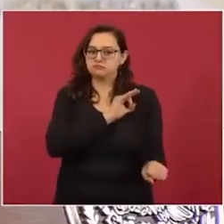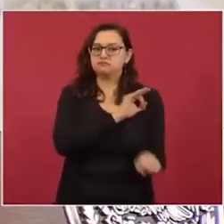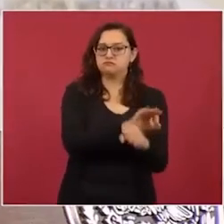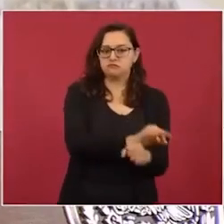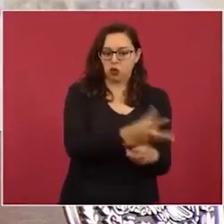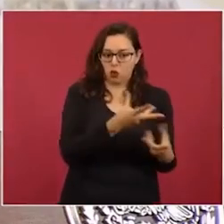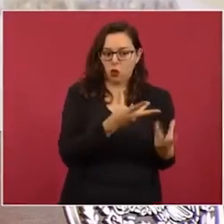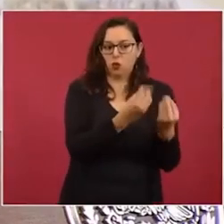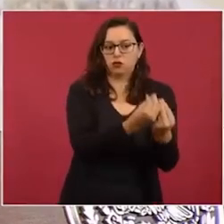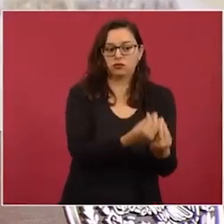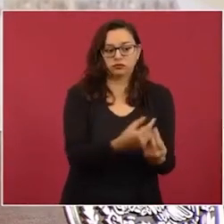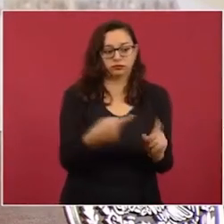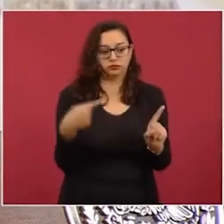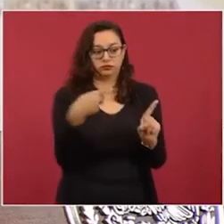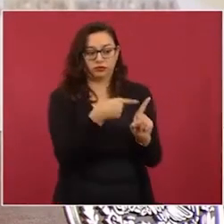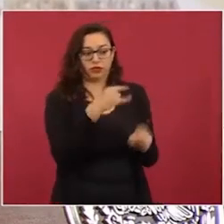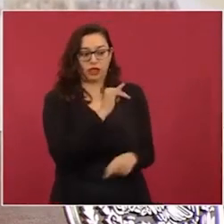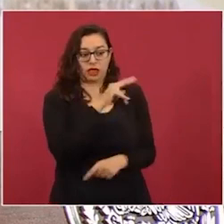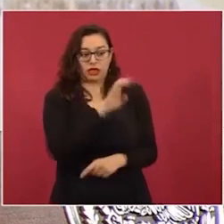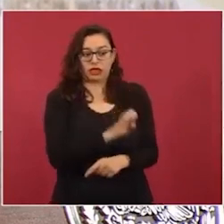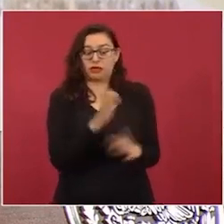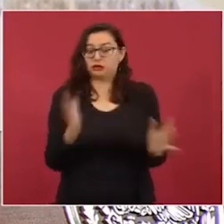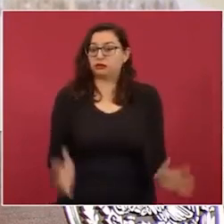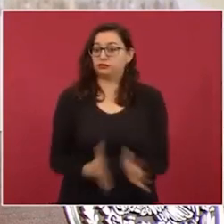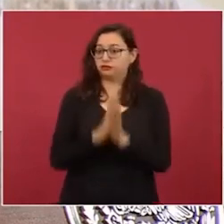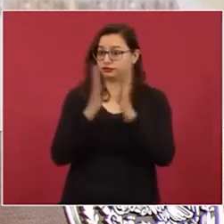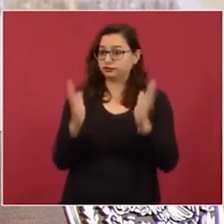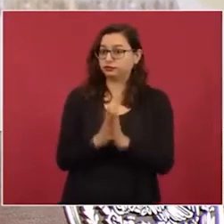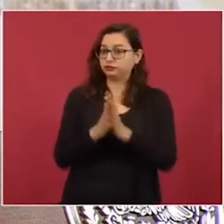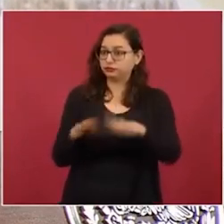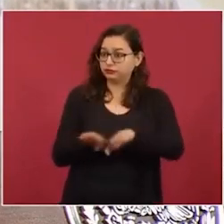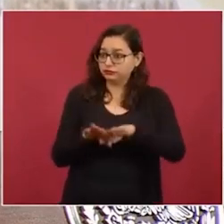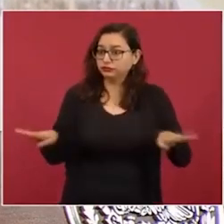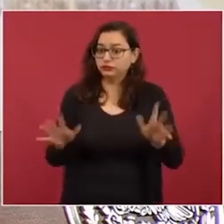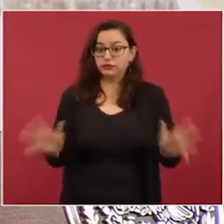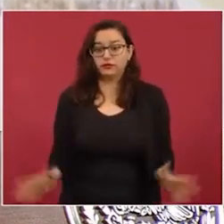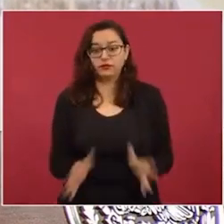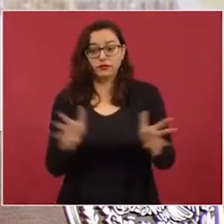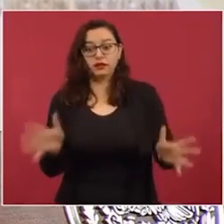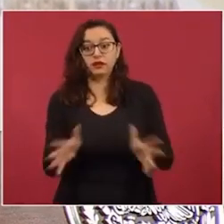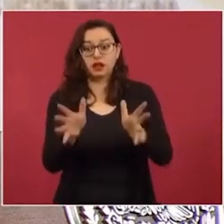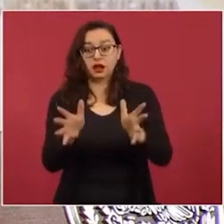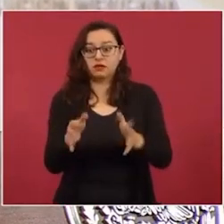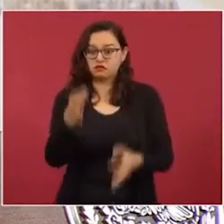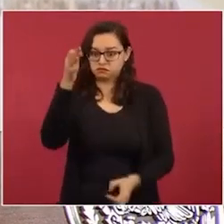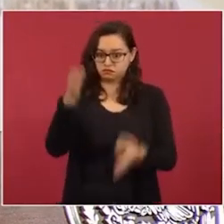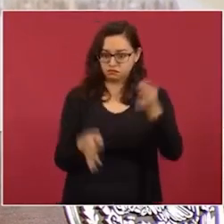demócratas ni como auténticos jueces.